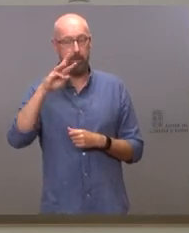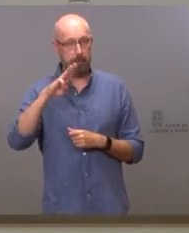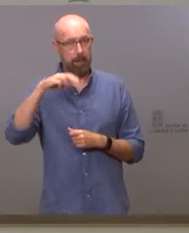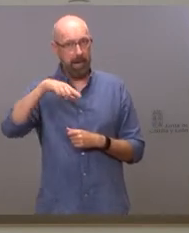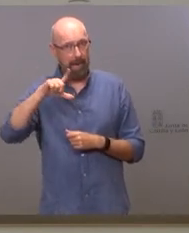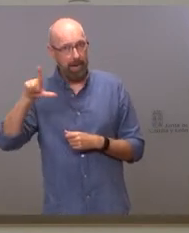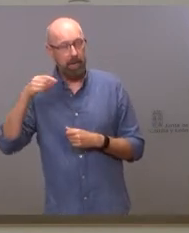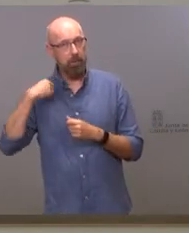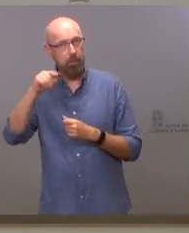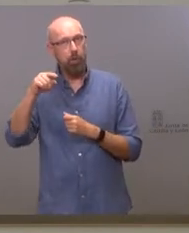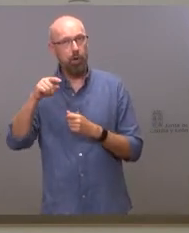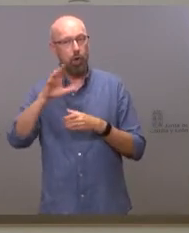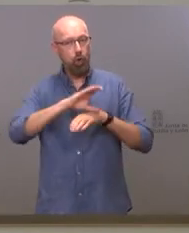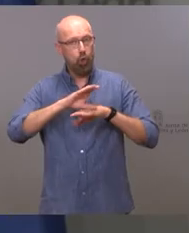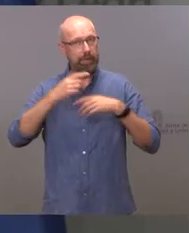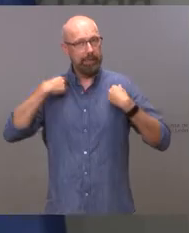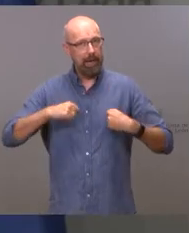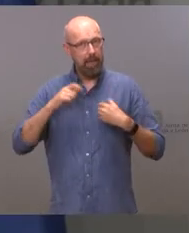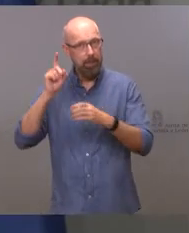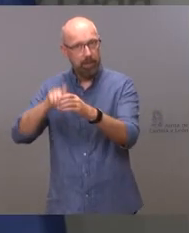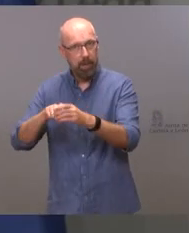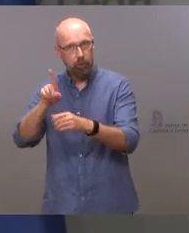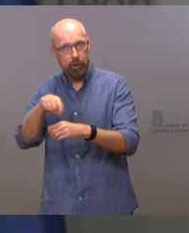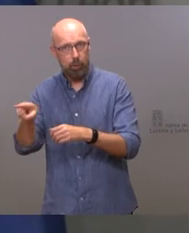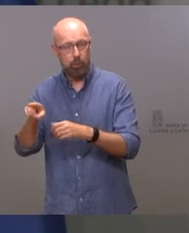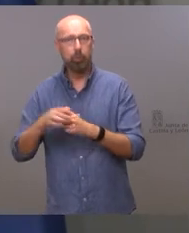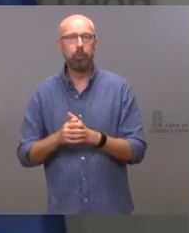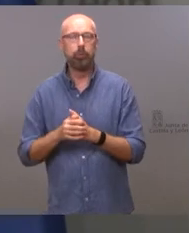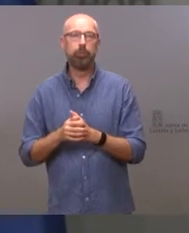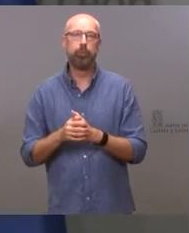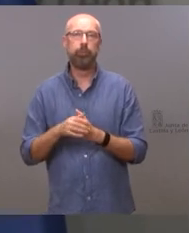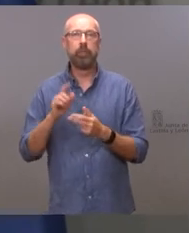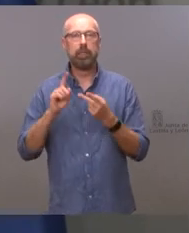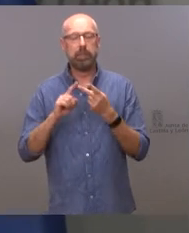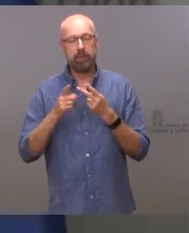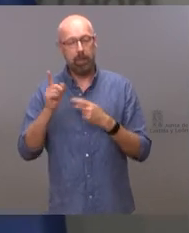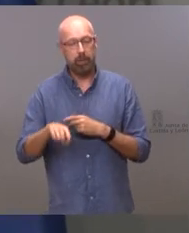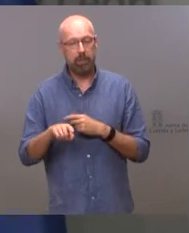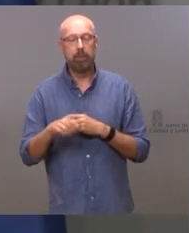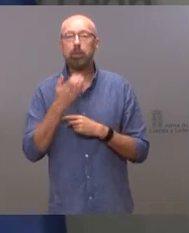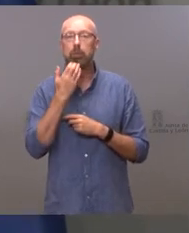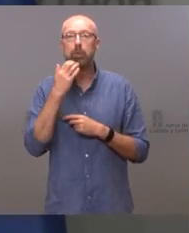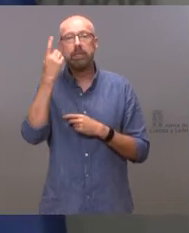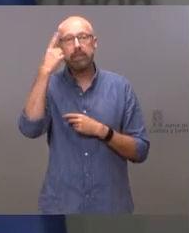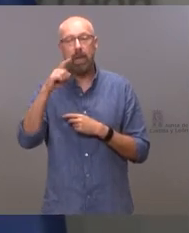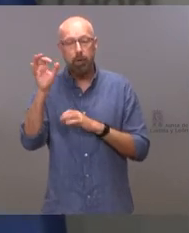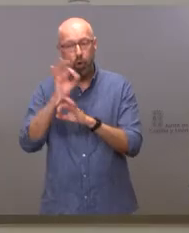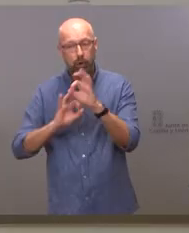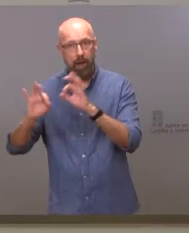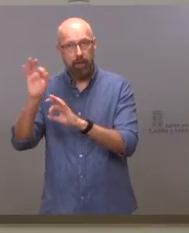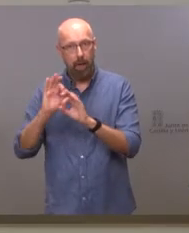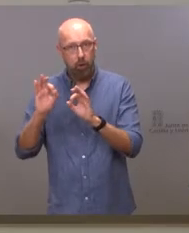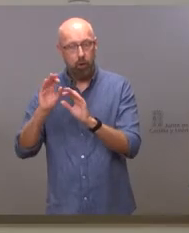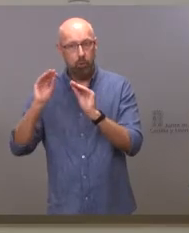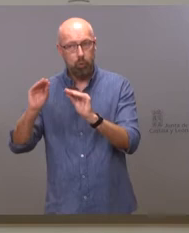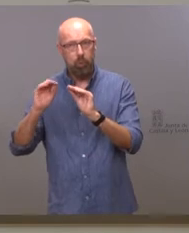la consejera de Sanidad. Claro, sí. Y la segunda, si ya se sabe un poco cómo sería la reorganización, de cómo